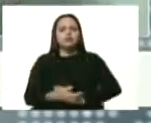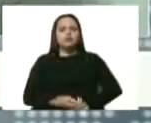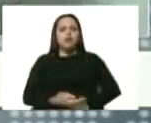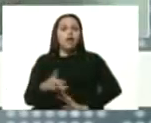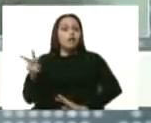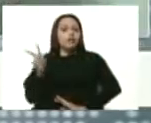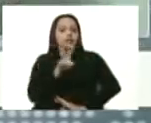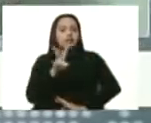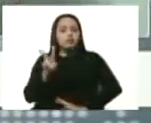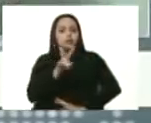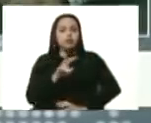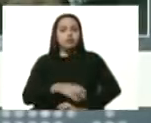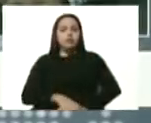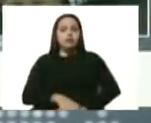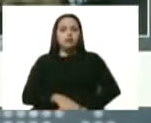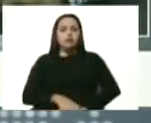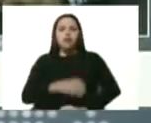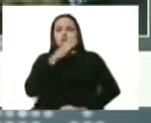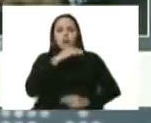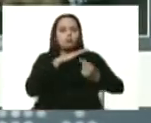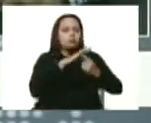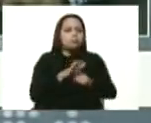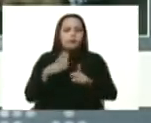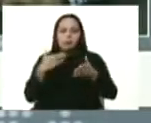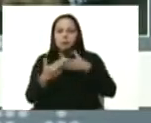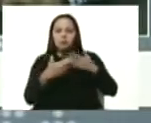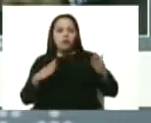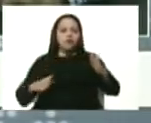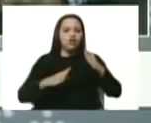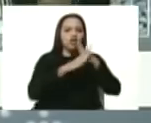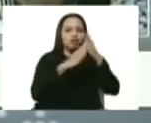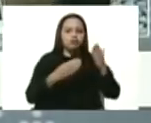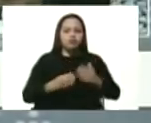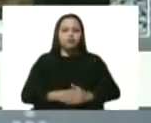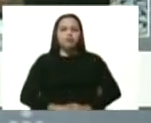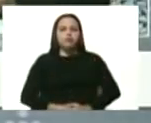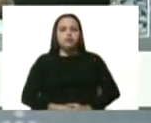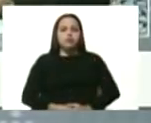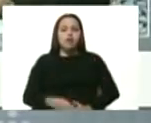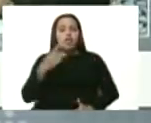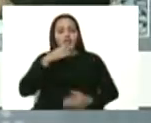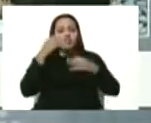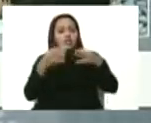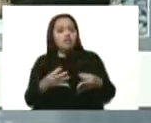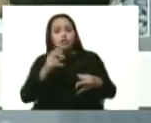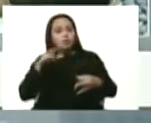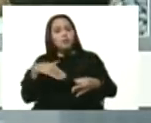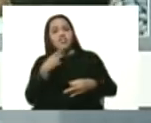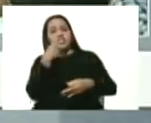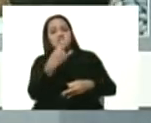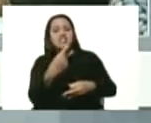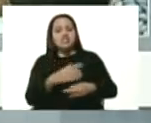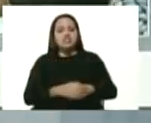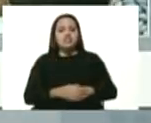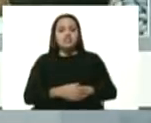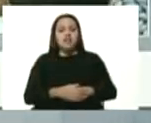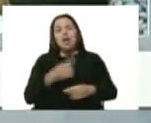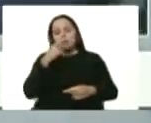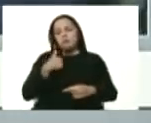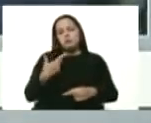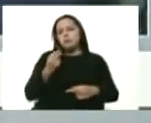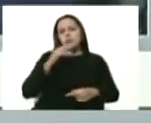la Venezuela que no se somete a bloqueos. Y es una realidad, nadie puede negar, nadie me puede venir a decir a mí